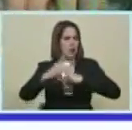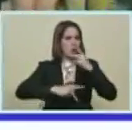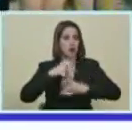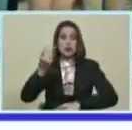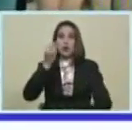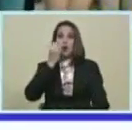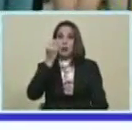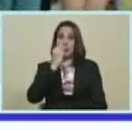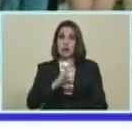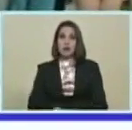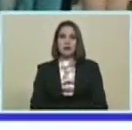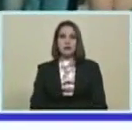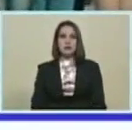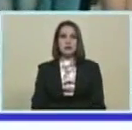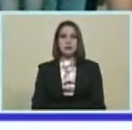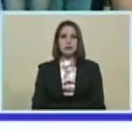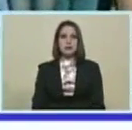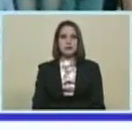Alimentos